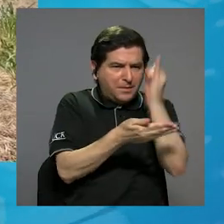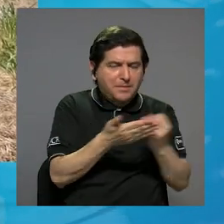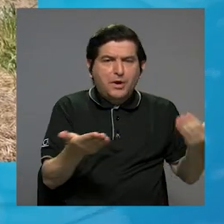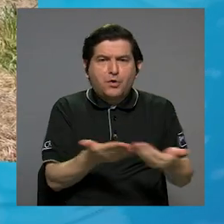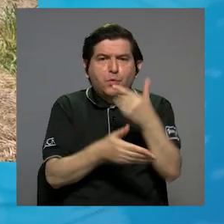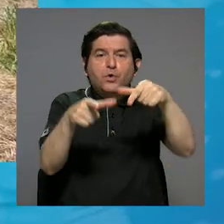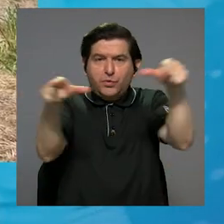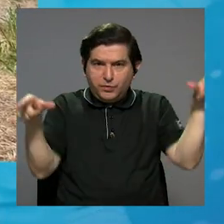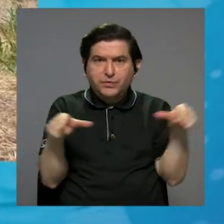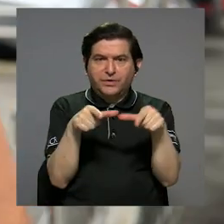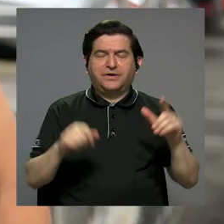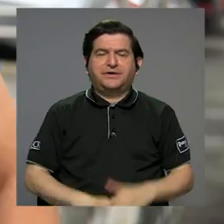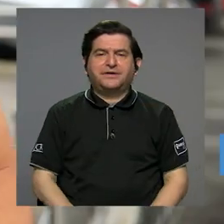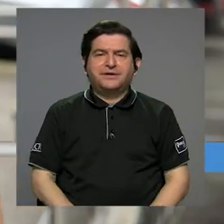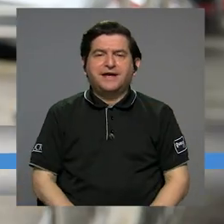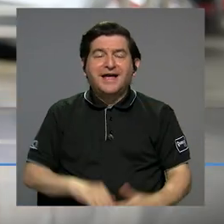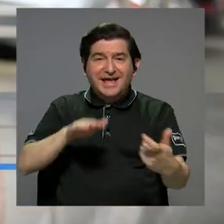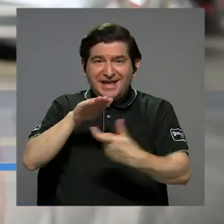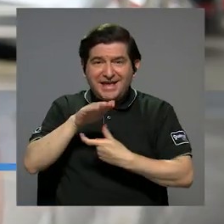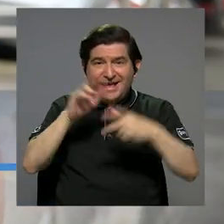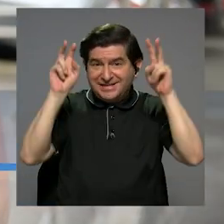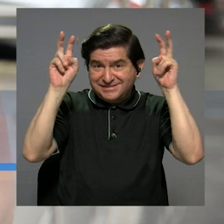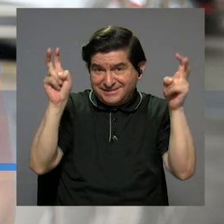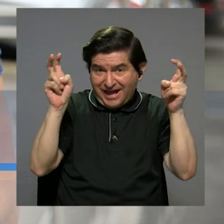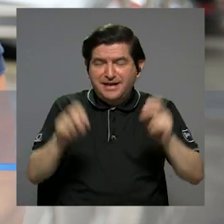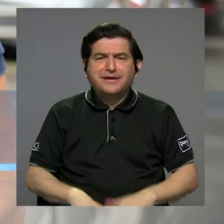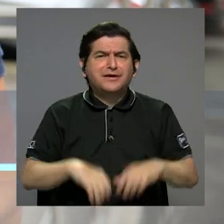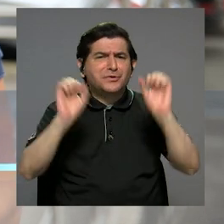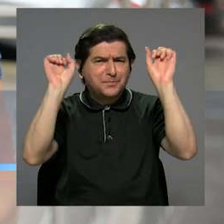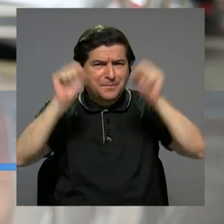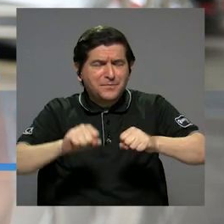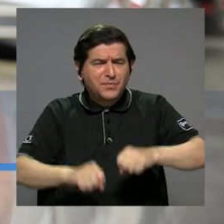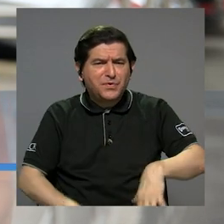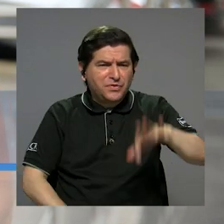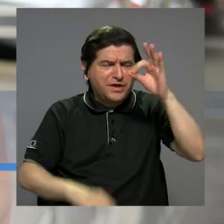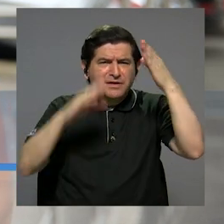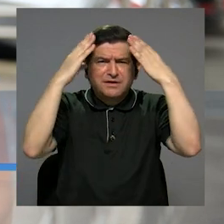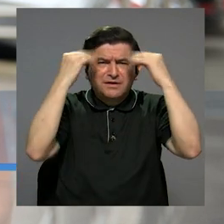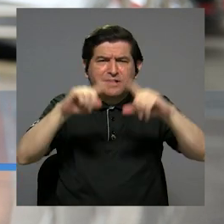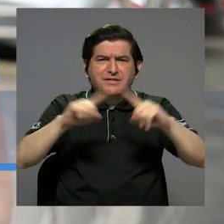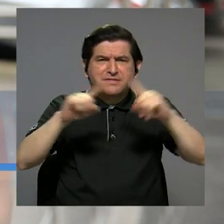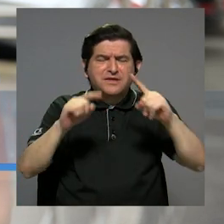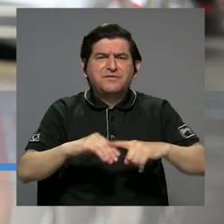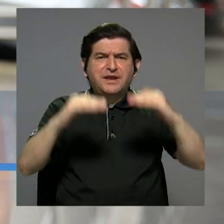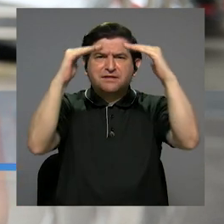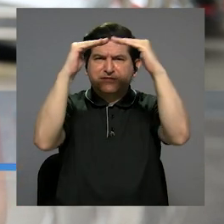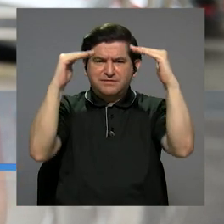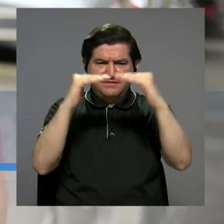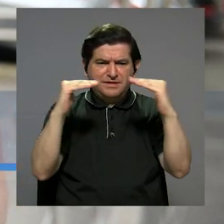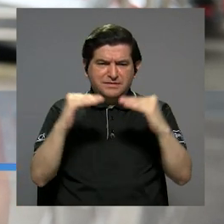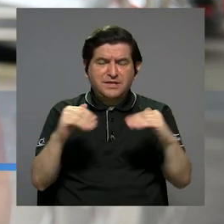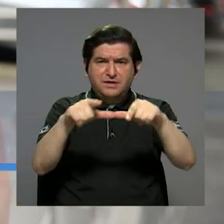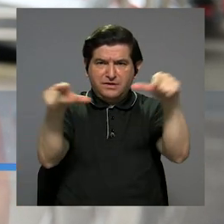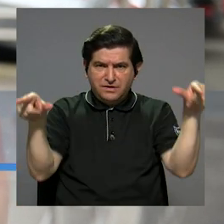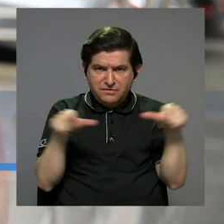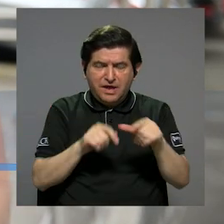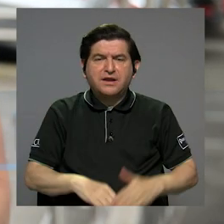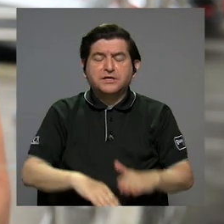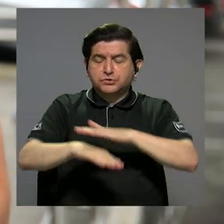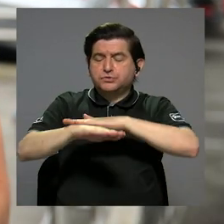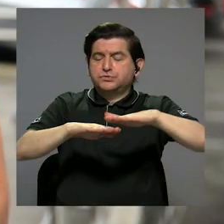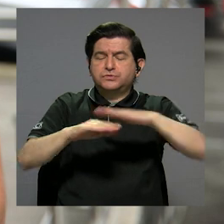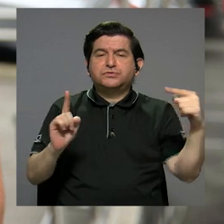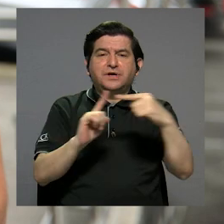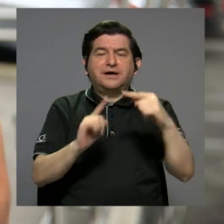novedoso de la zona. Es un escáner con el que se pueden obtener datos de diferentes niveles del terreno, desde la